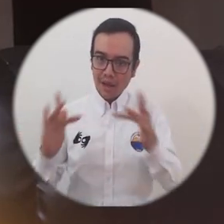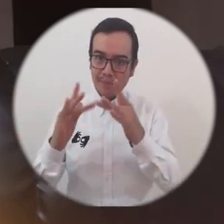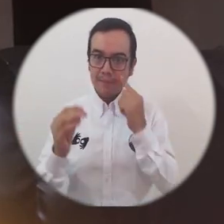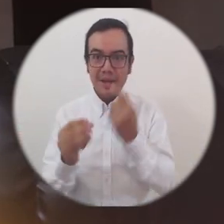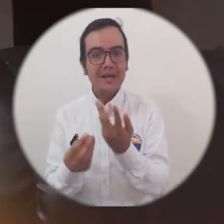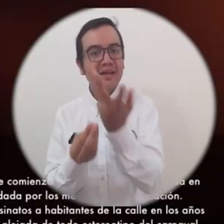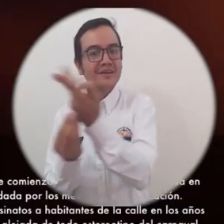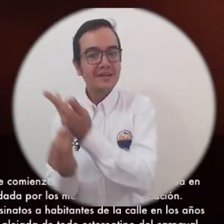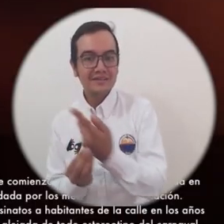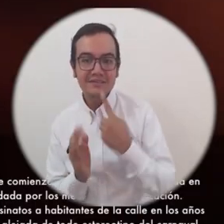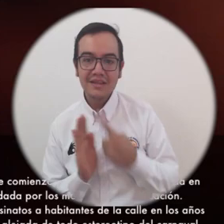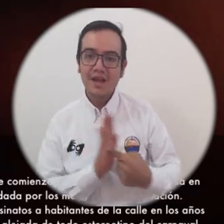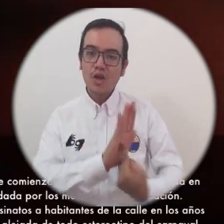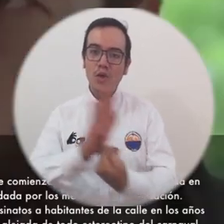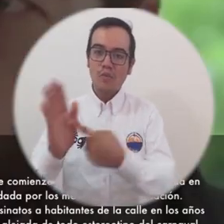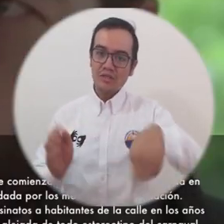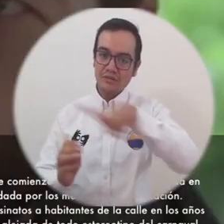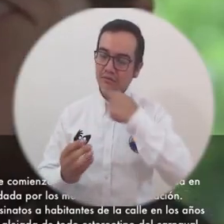transforman realidades